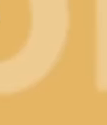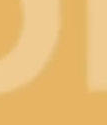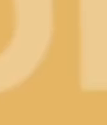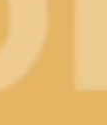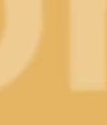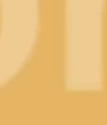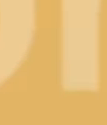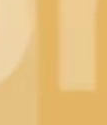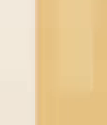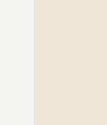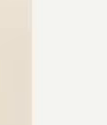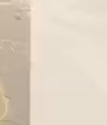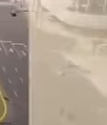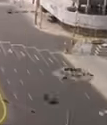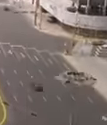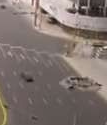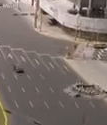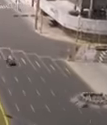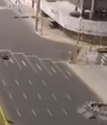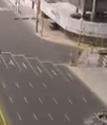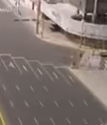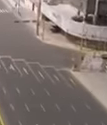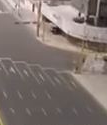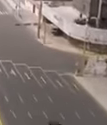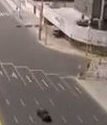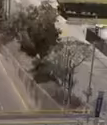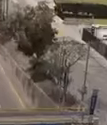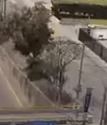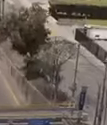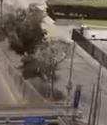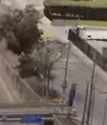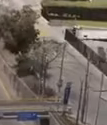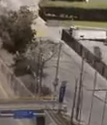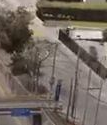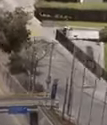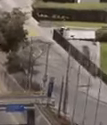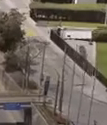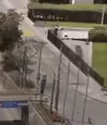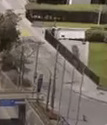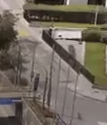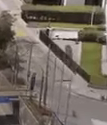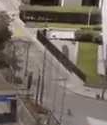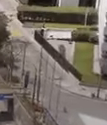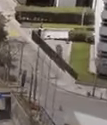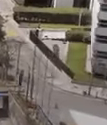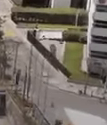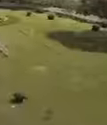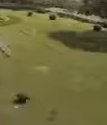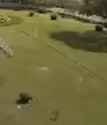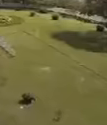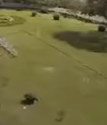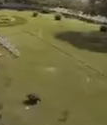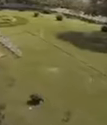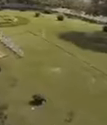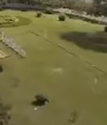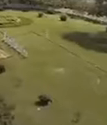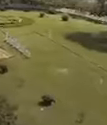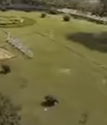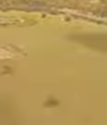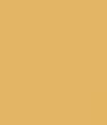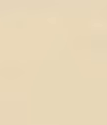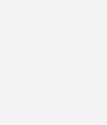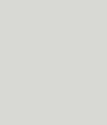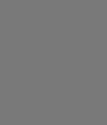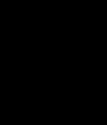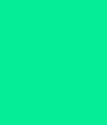A continuación, TV Perú Noticias, edición mediodía.